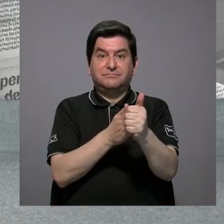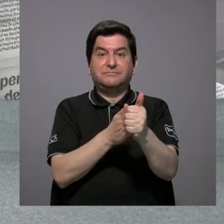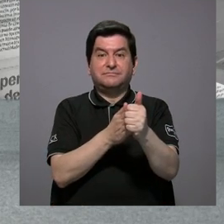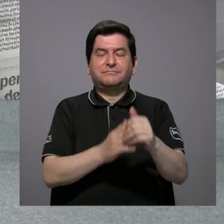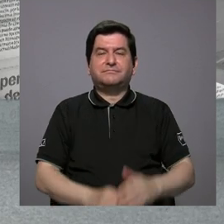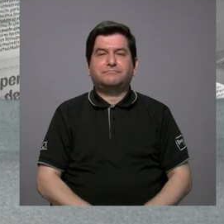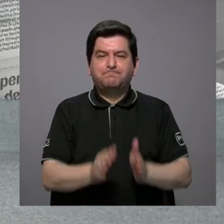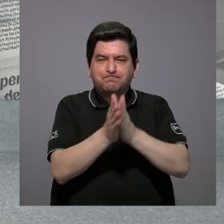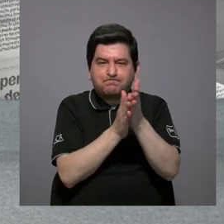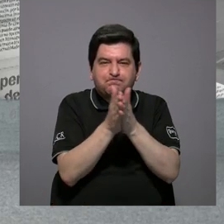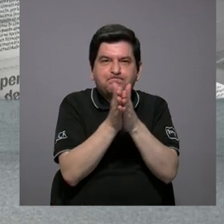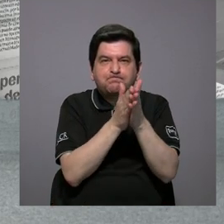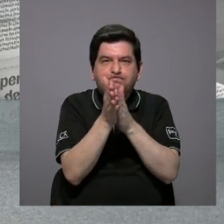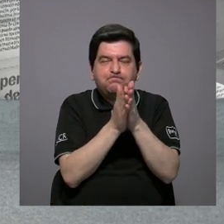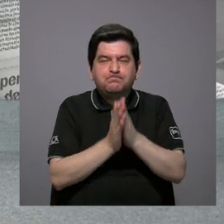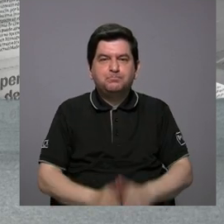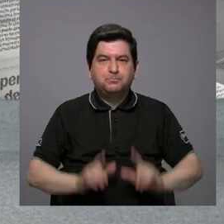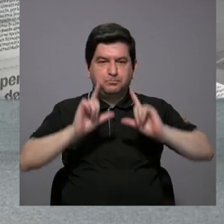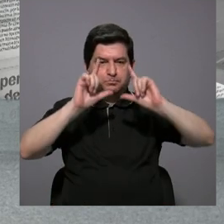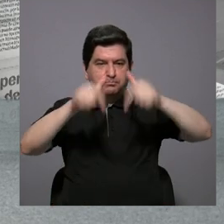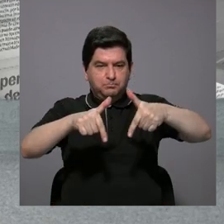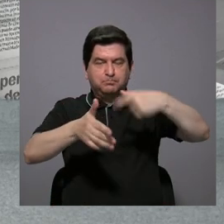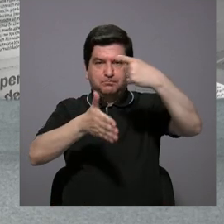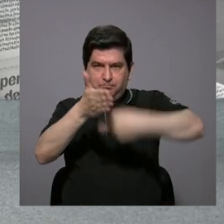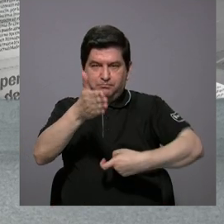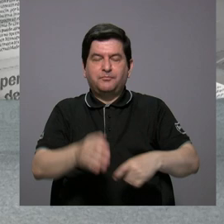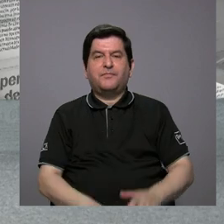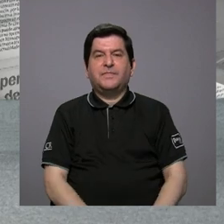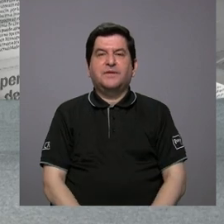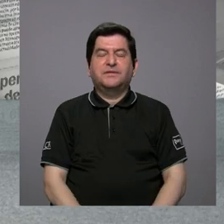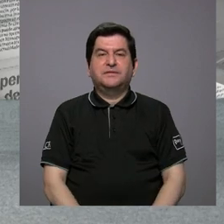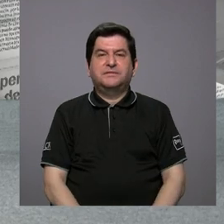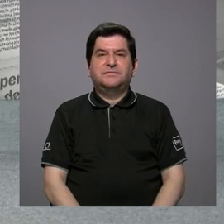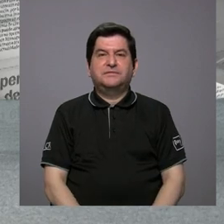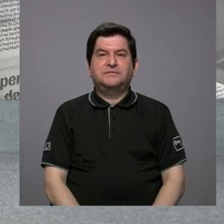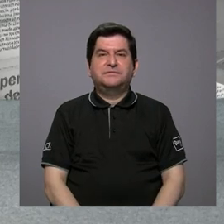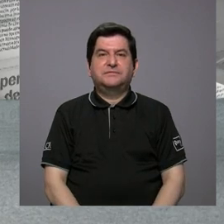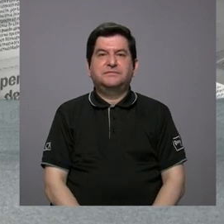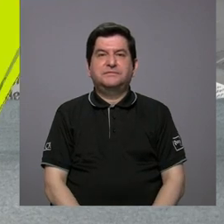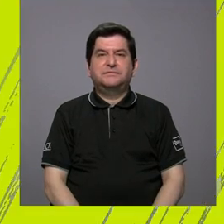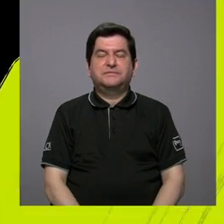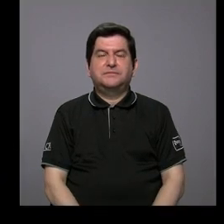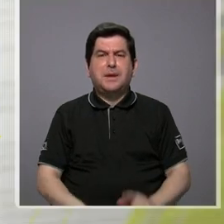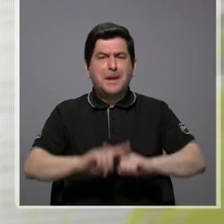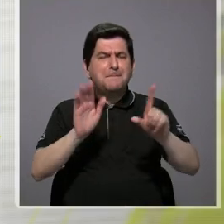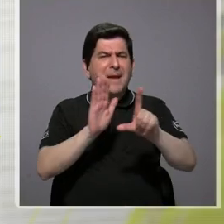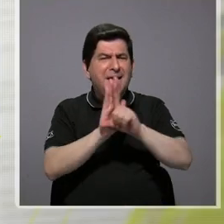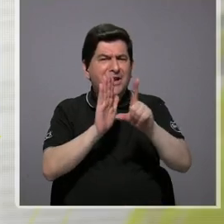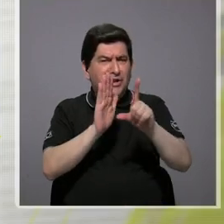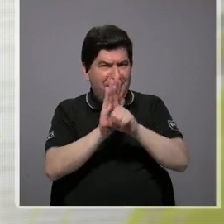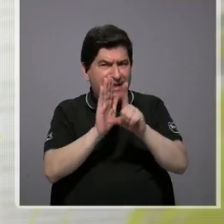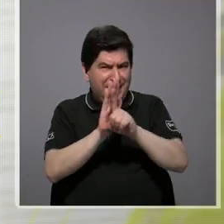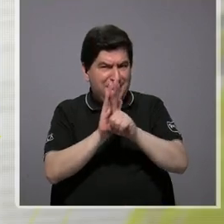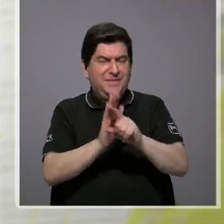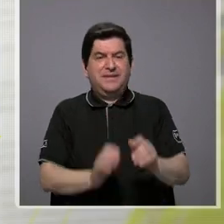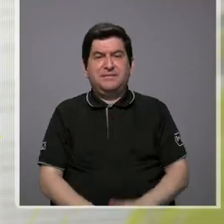en aprovechamiento de desechos sólidos. Estuvimos, no se les adelantamos. Pero legalmente, porque